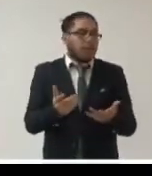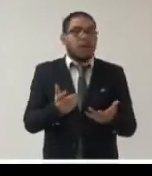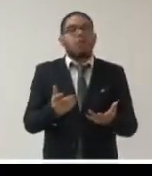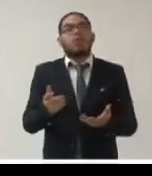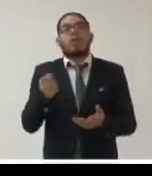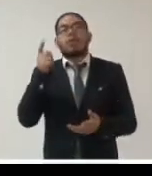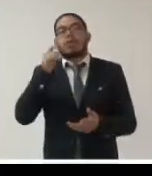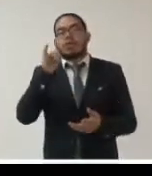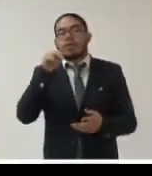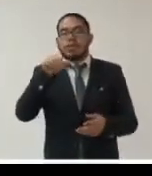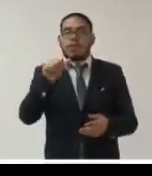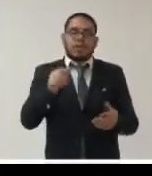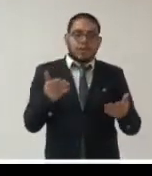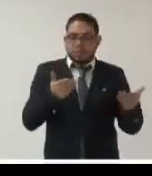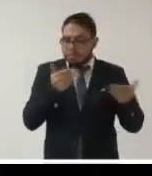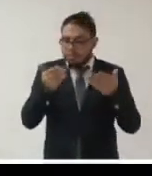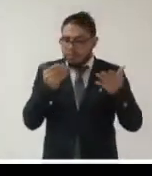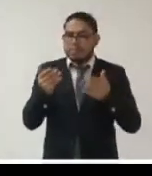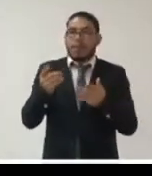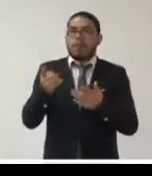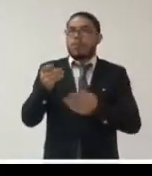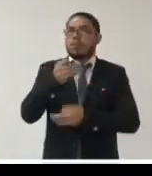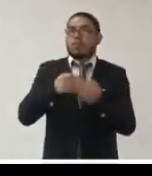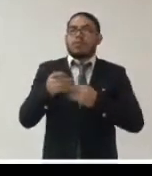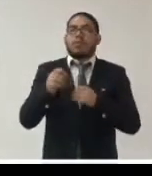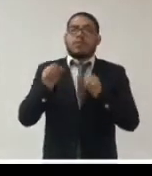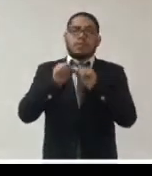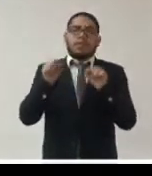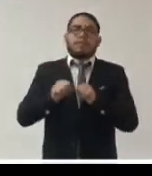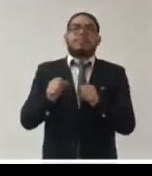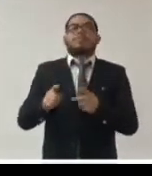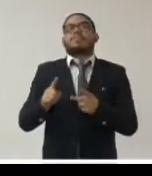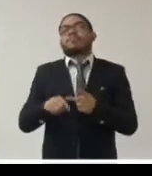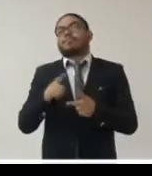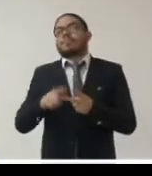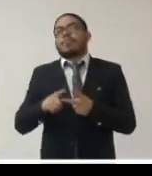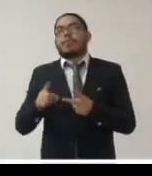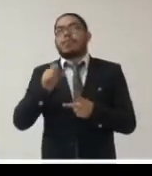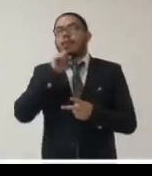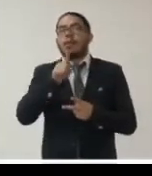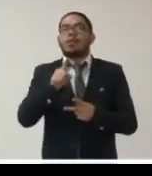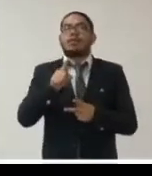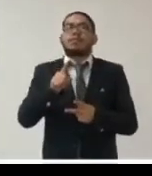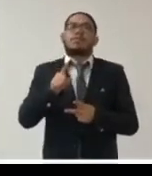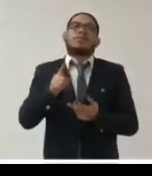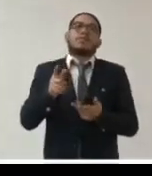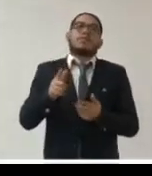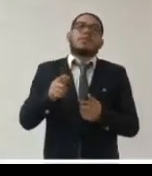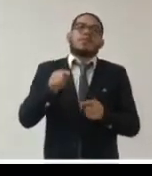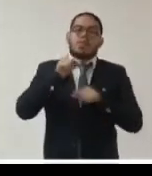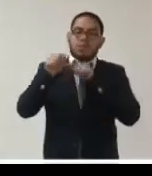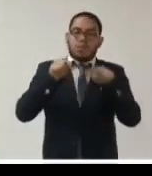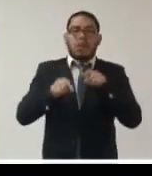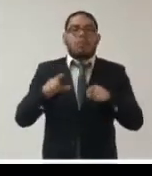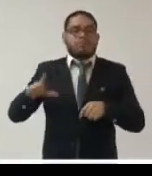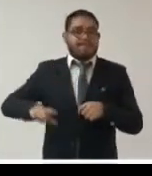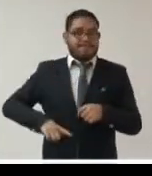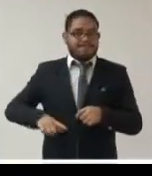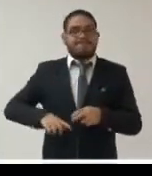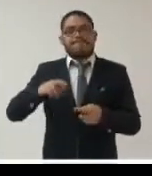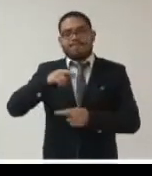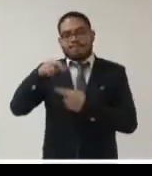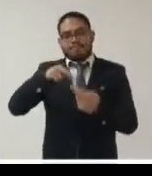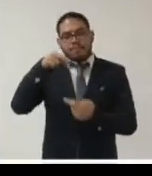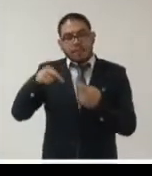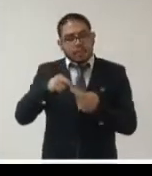todas las instancias del sistema la coordinación de organismos garantes de las entidades federativas las coordinaciones regionales